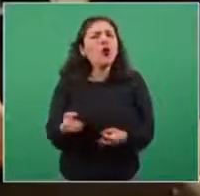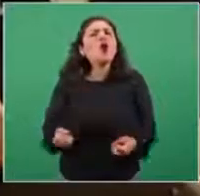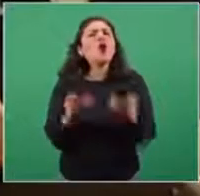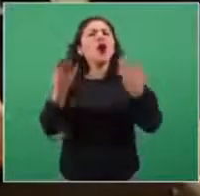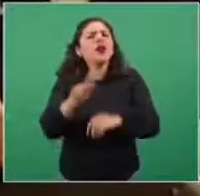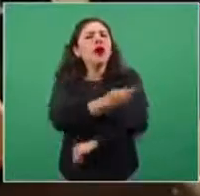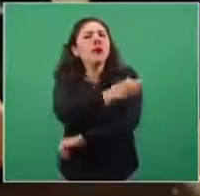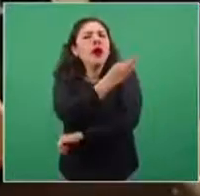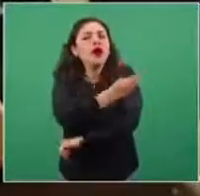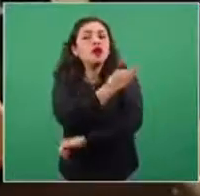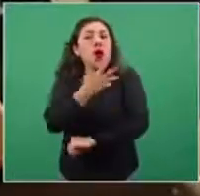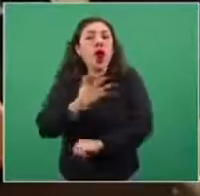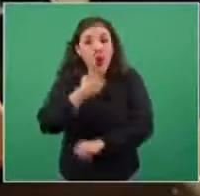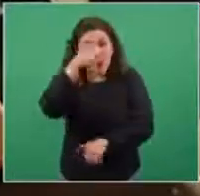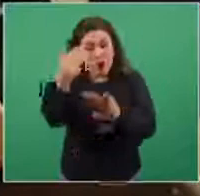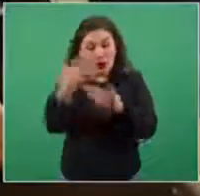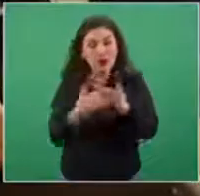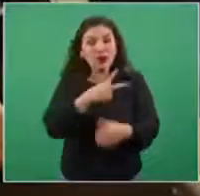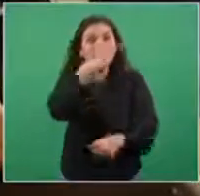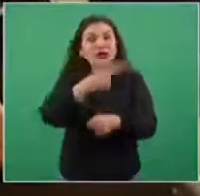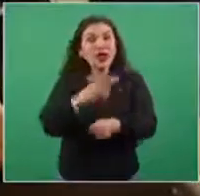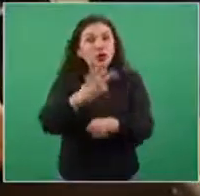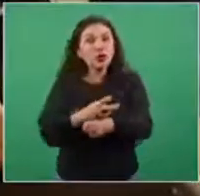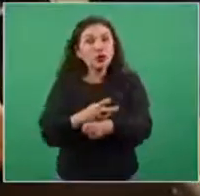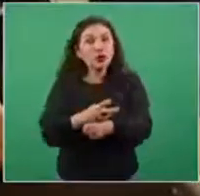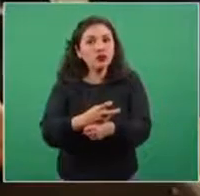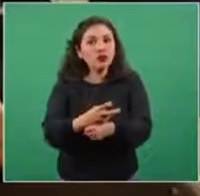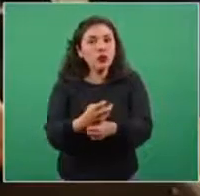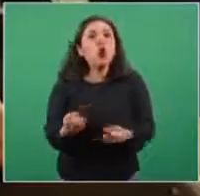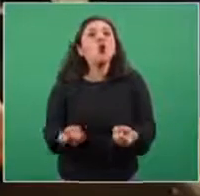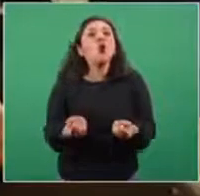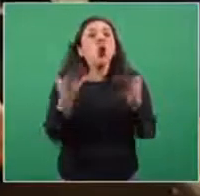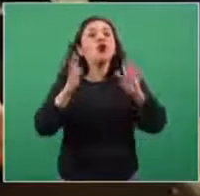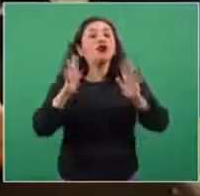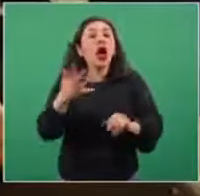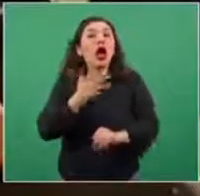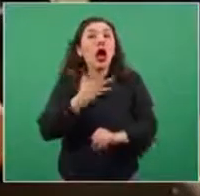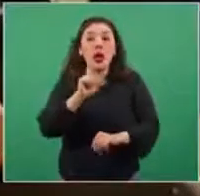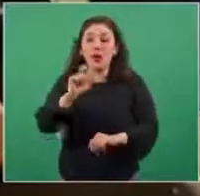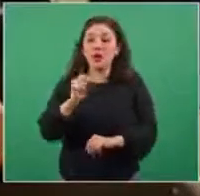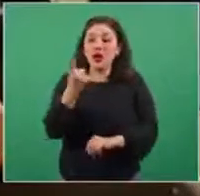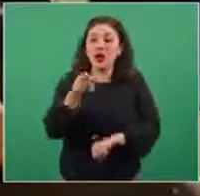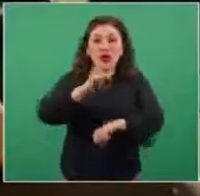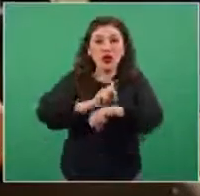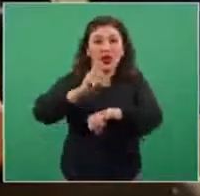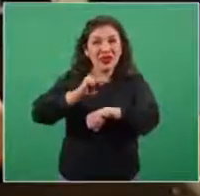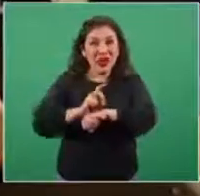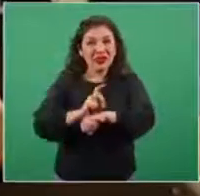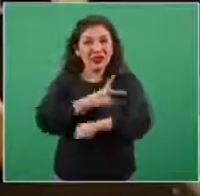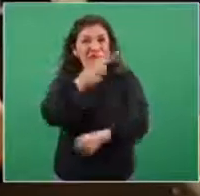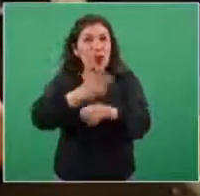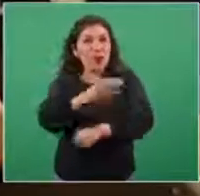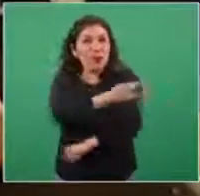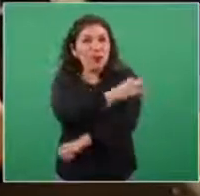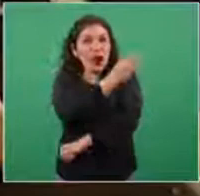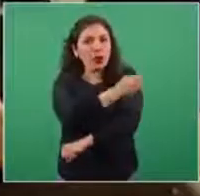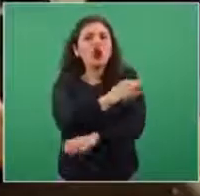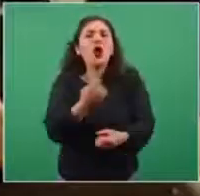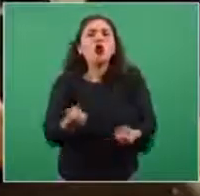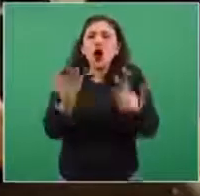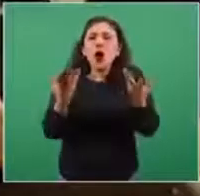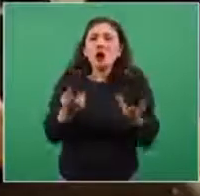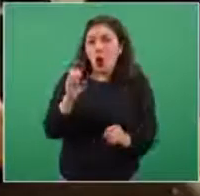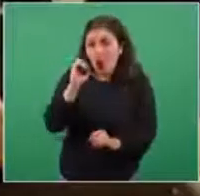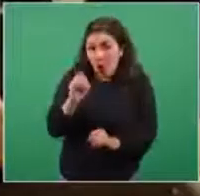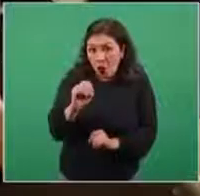aplicar la segunda dosis? ¿A cuántas ya le aplicaron en veintiún días la segunda dosis o